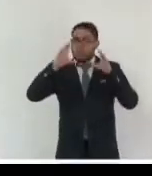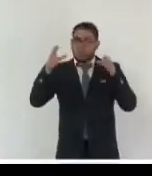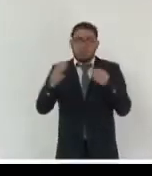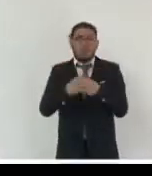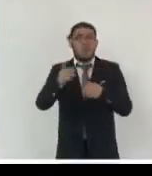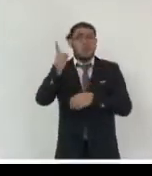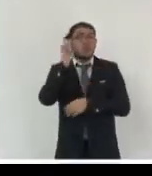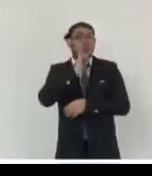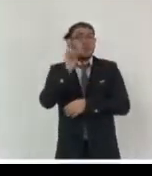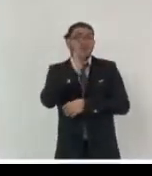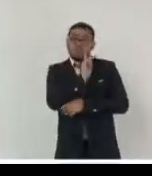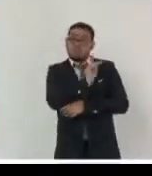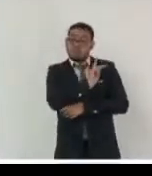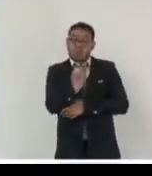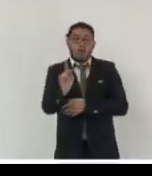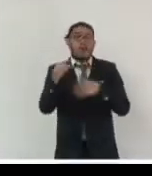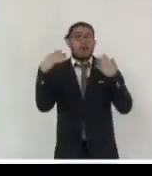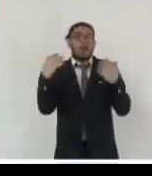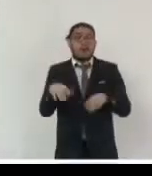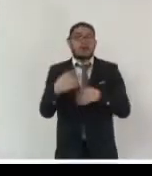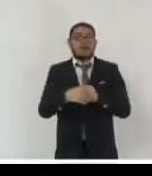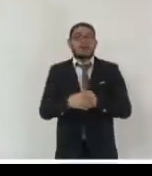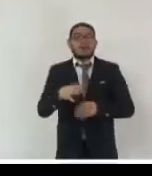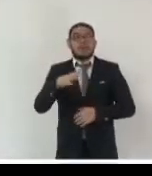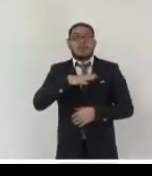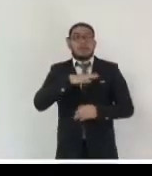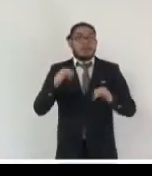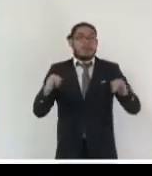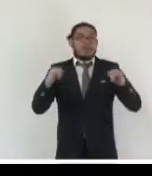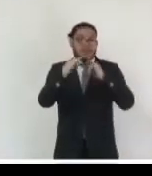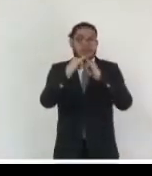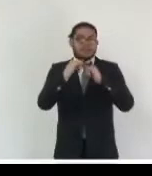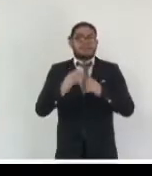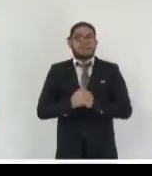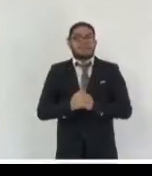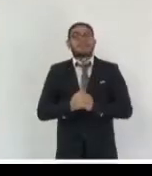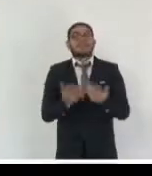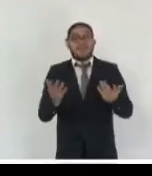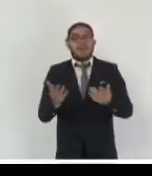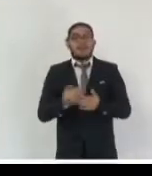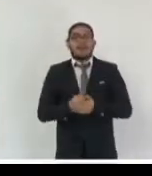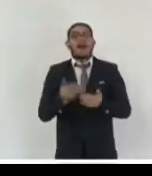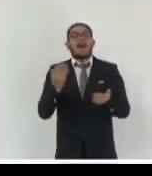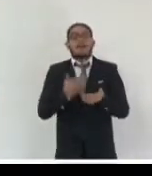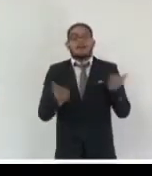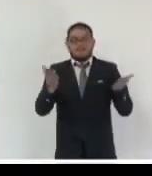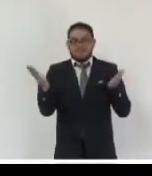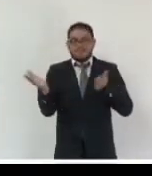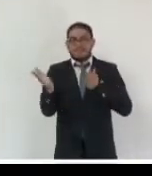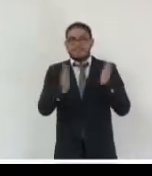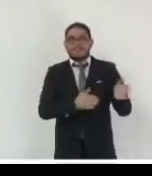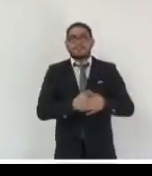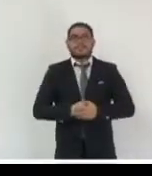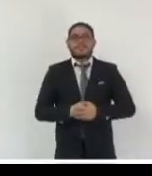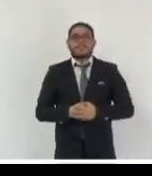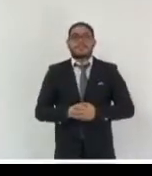de mujeres que caracteriza a nuestra institución. Así que adelante, muchísimas gracias.